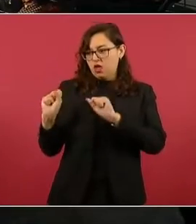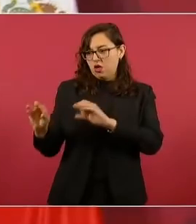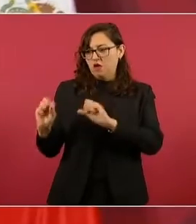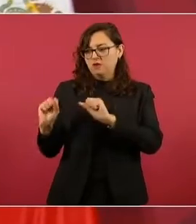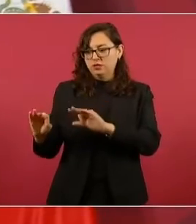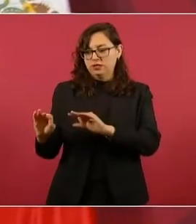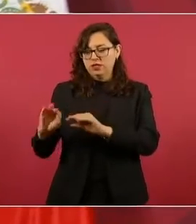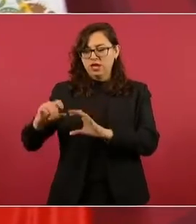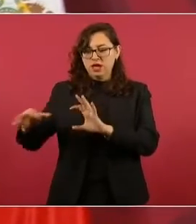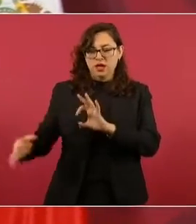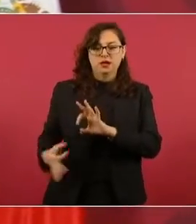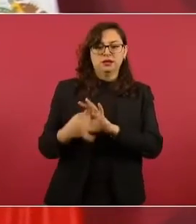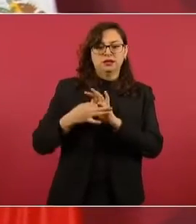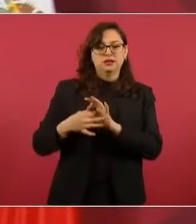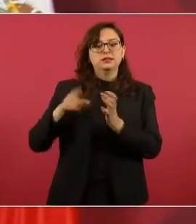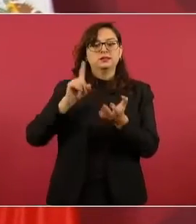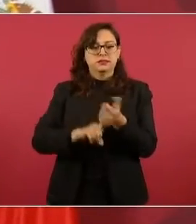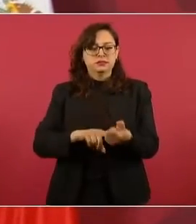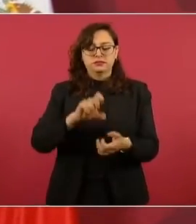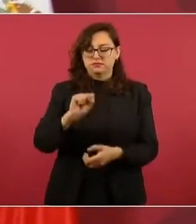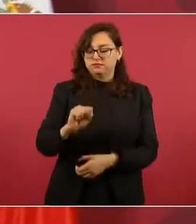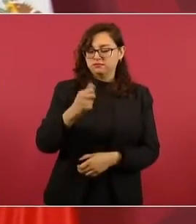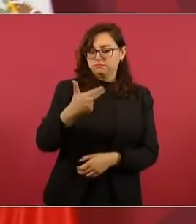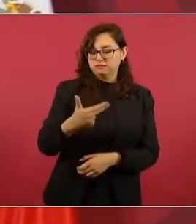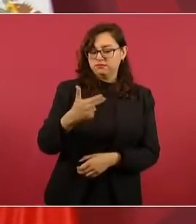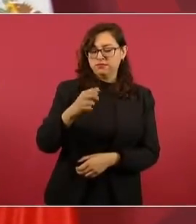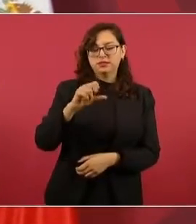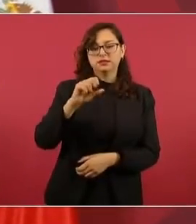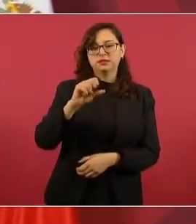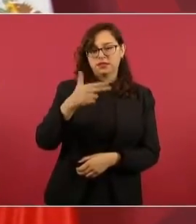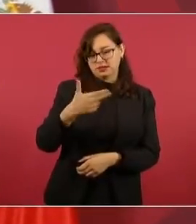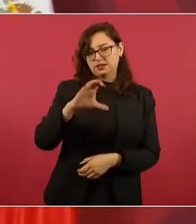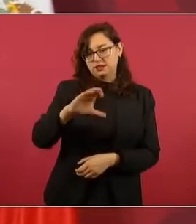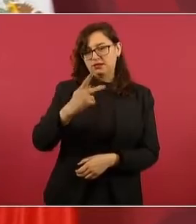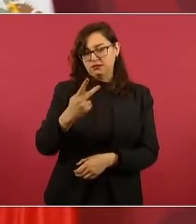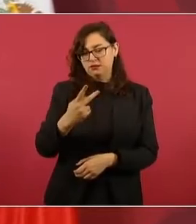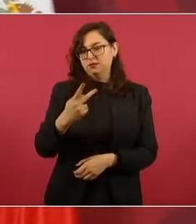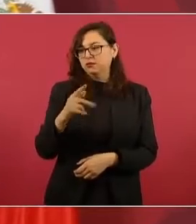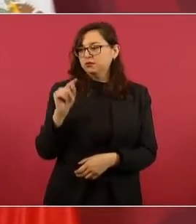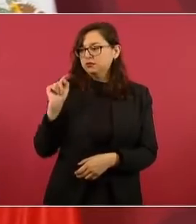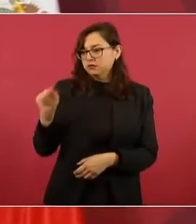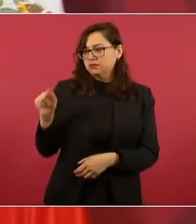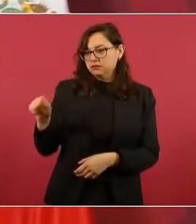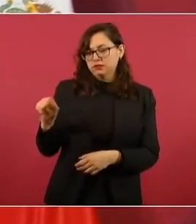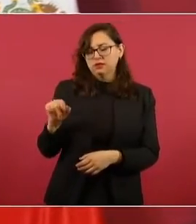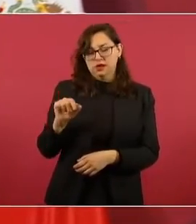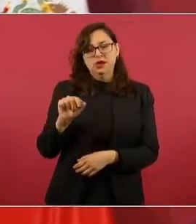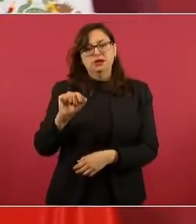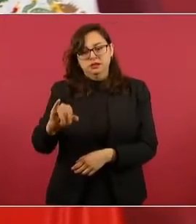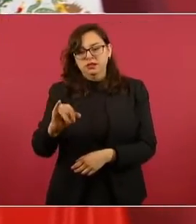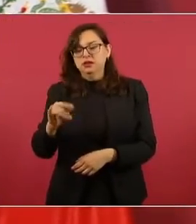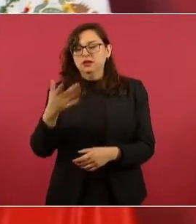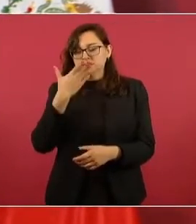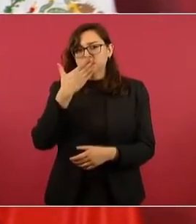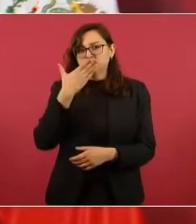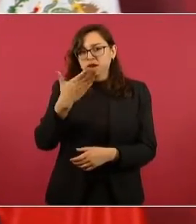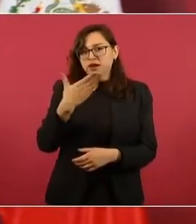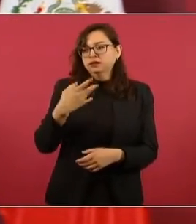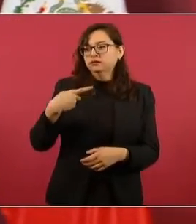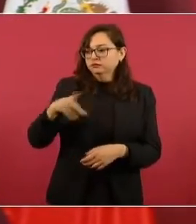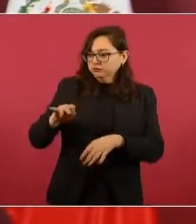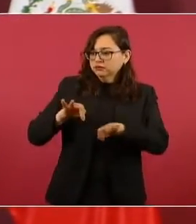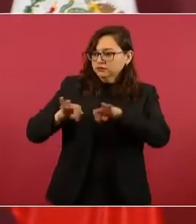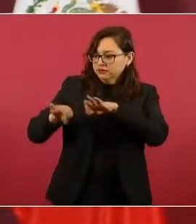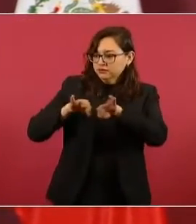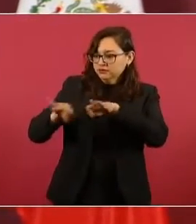de la Secretaría de Hacienda, pero que hacen su trabajo y el